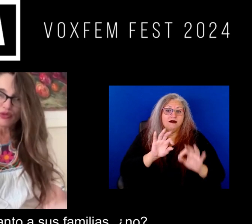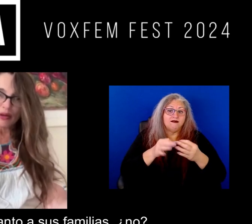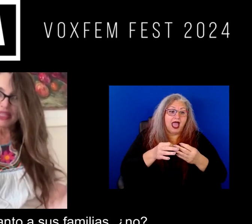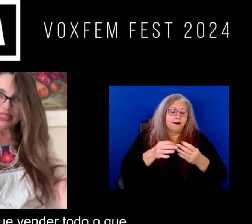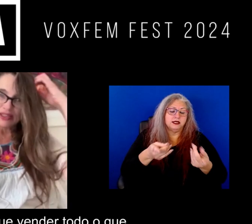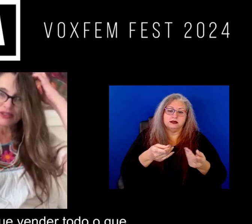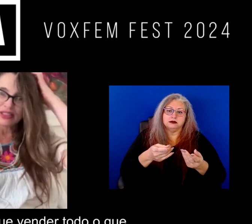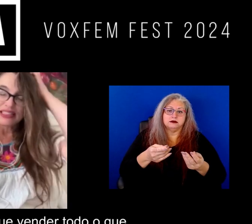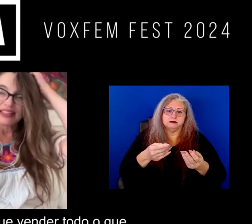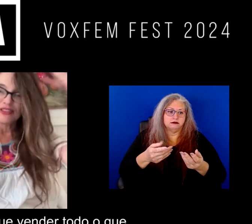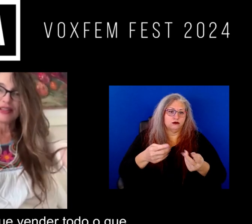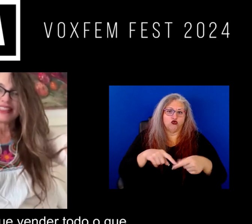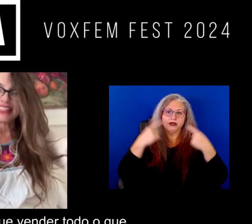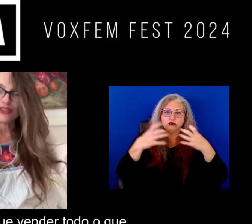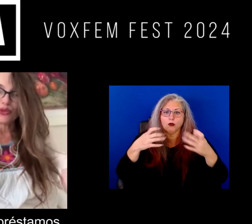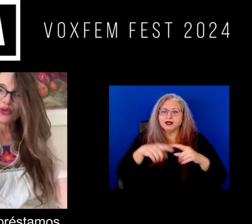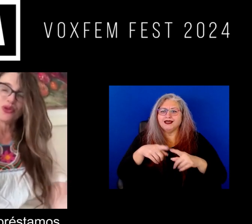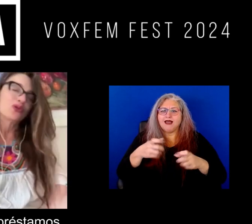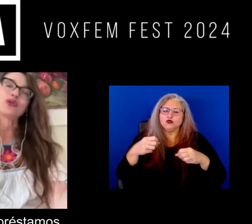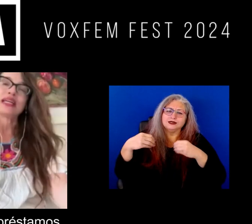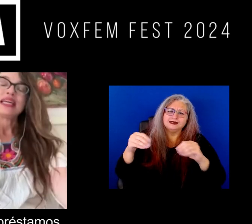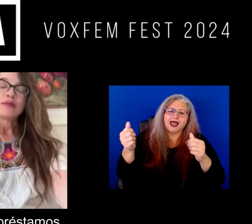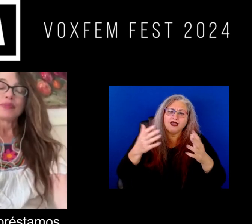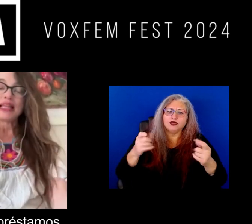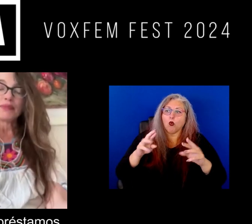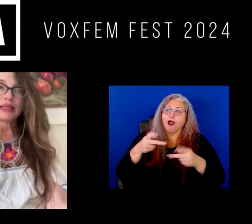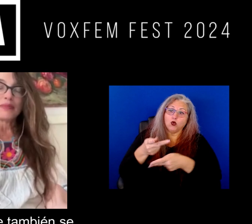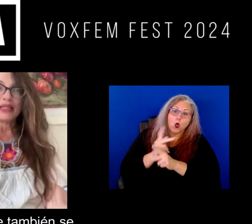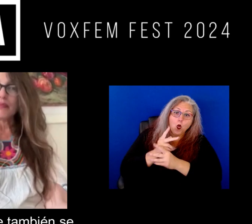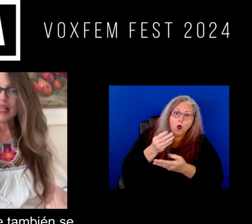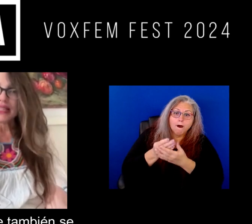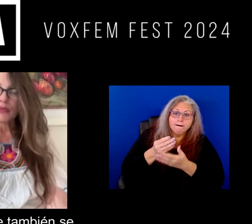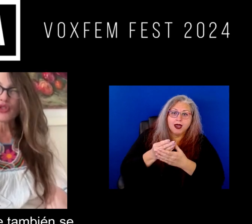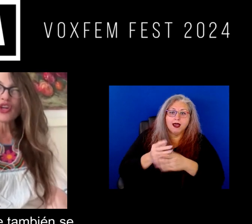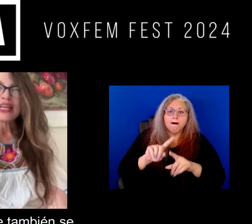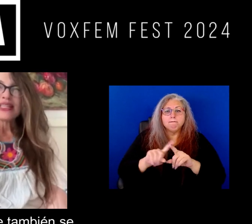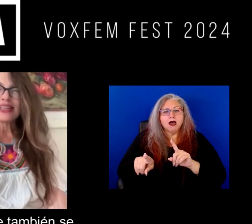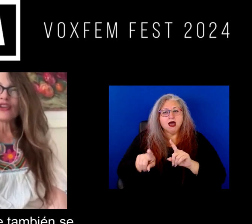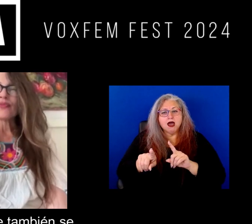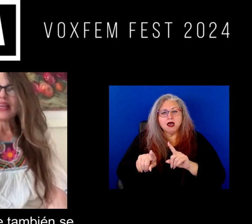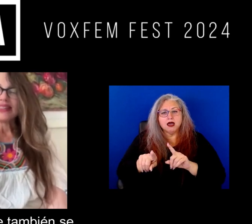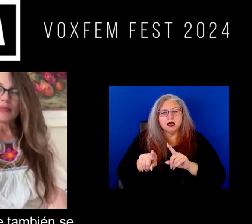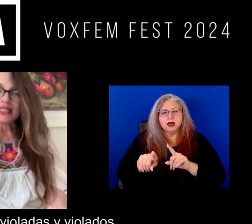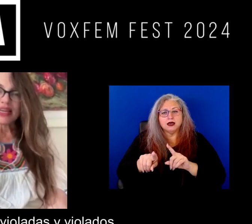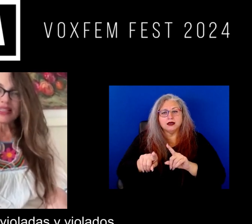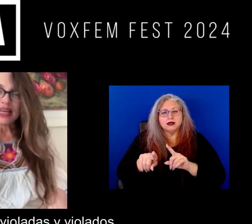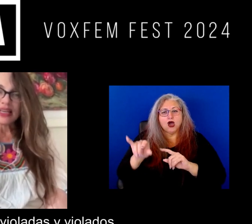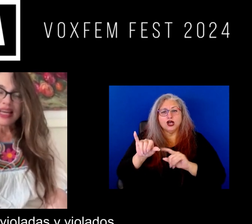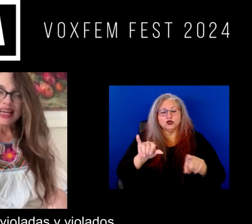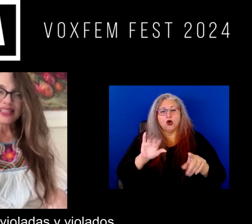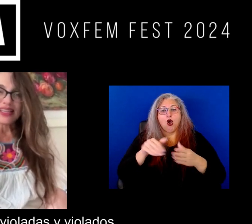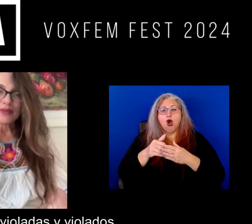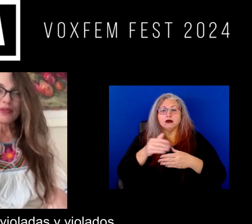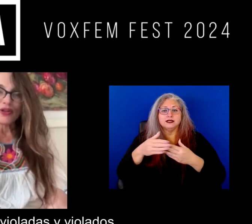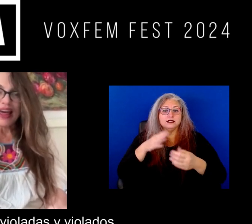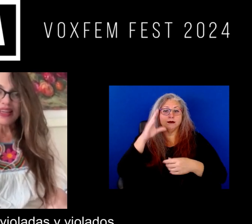tantos a sus familias ¿no? que han tenido que vender todo o que piden préstamos ¿no? sino que también se arriesgan